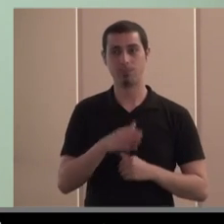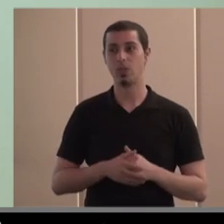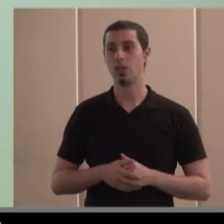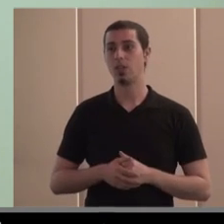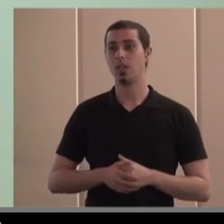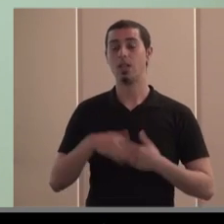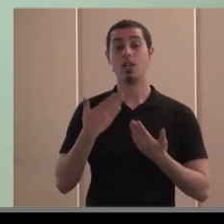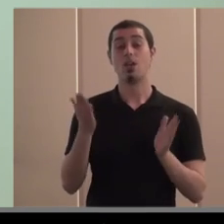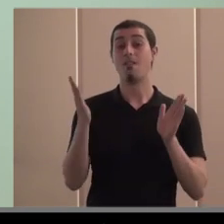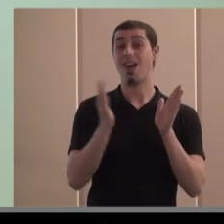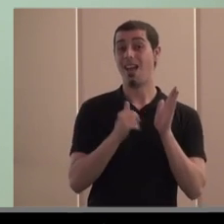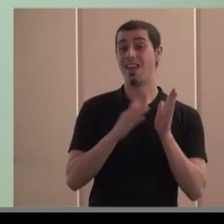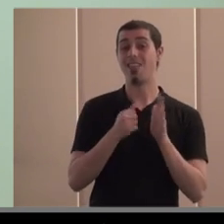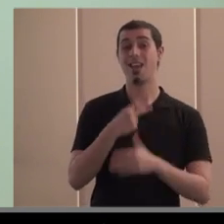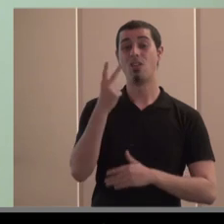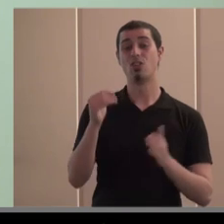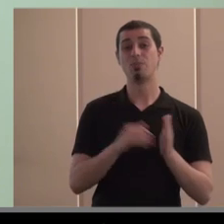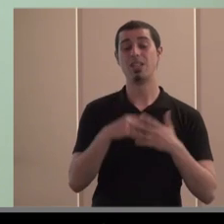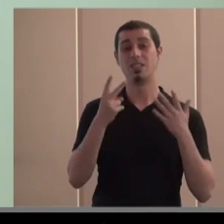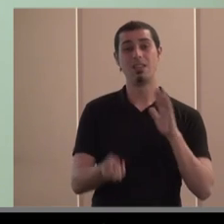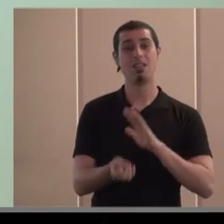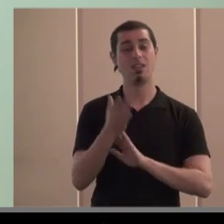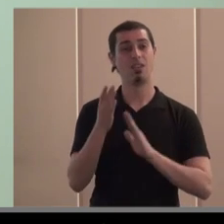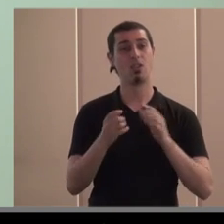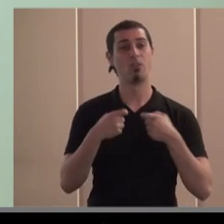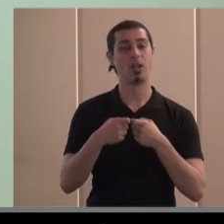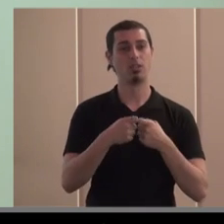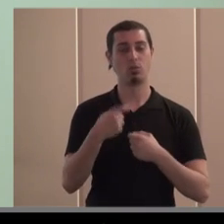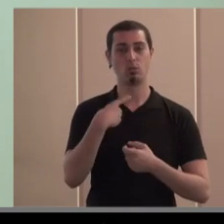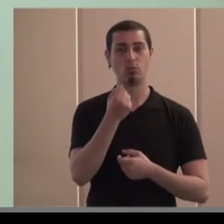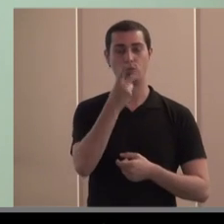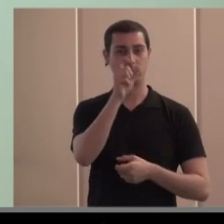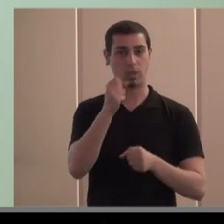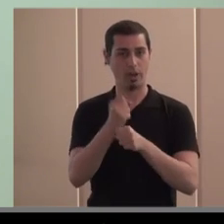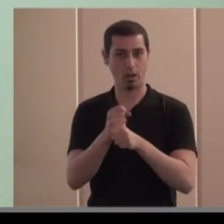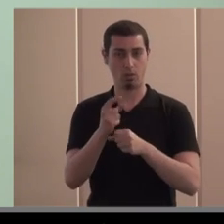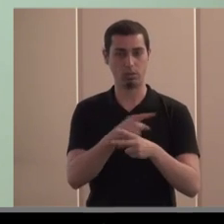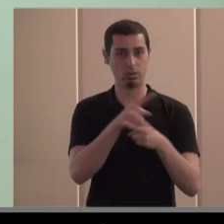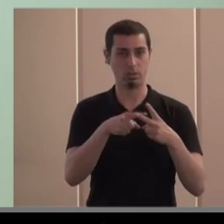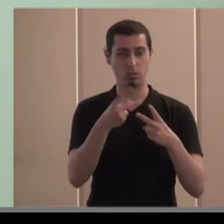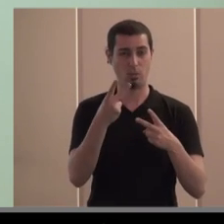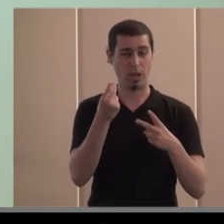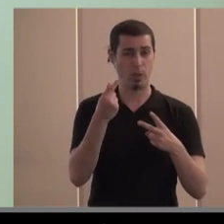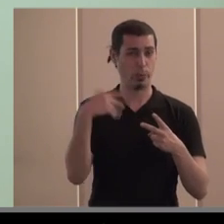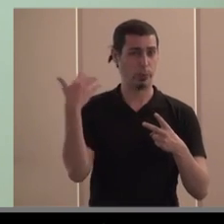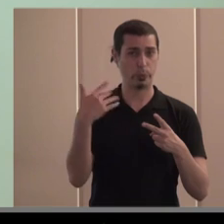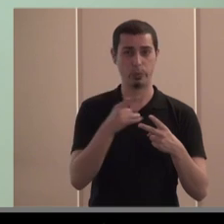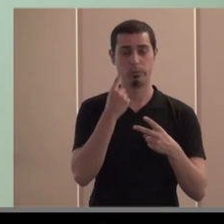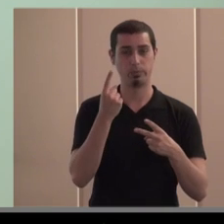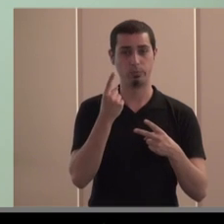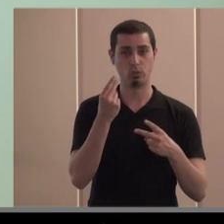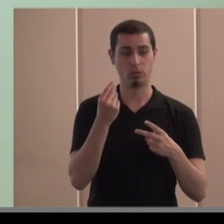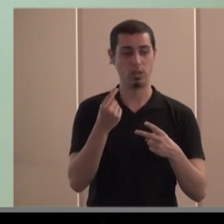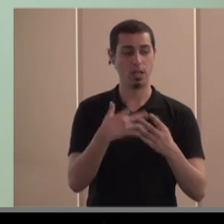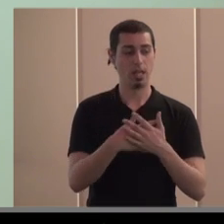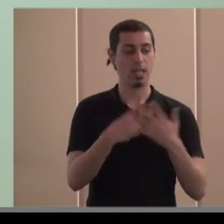malditudes de la comunidad valenciana 2.600 cooperativas 74.000 empleos un volumen económico de 17.000 millones de euros lo cual es